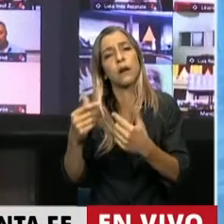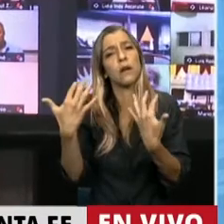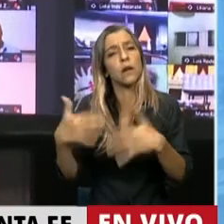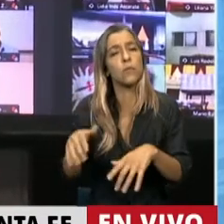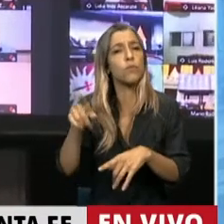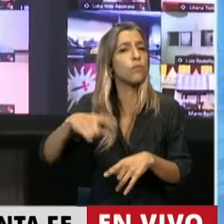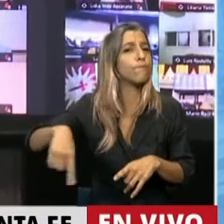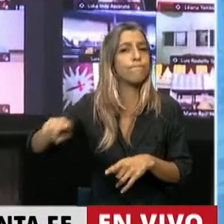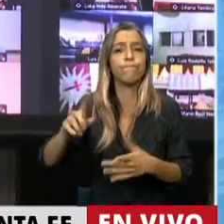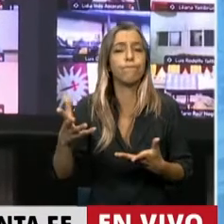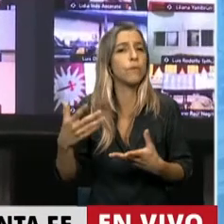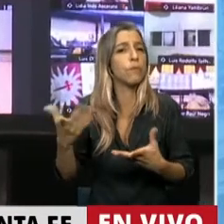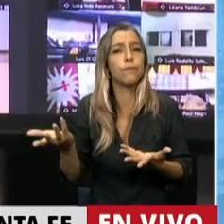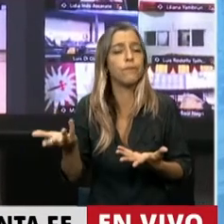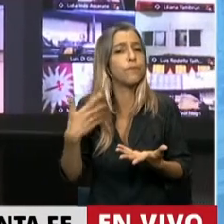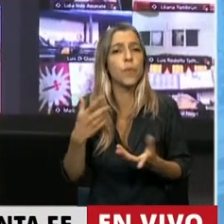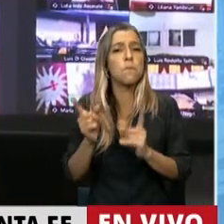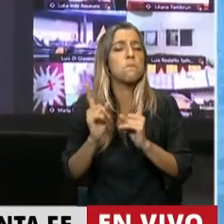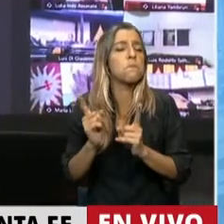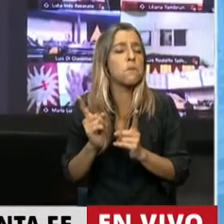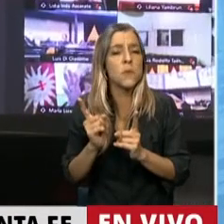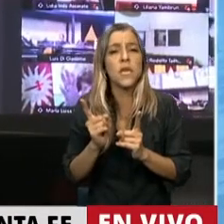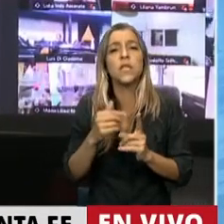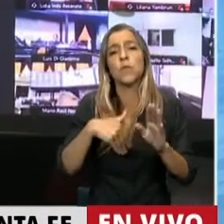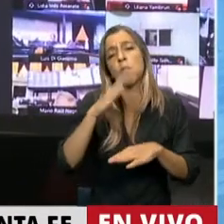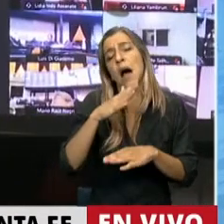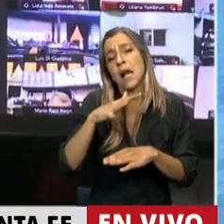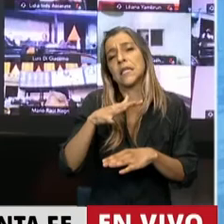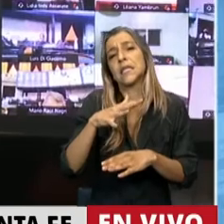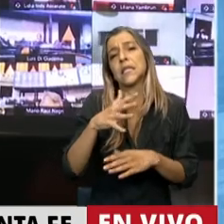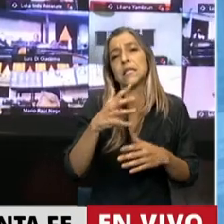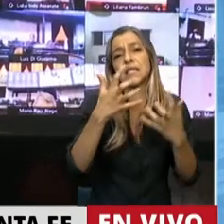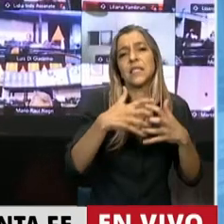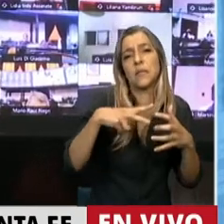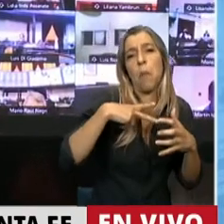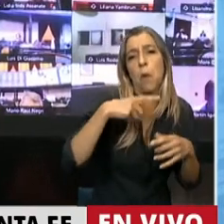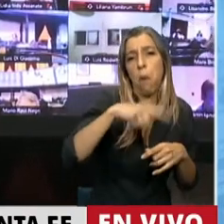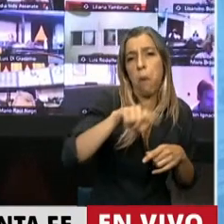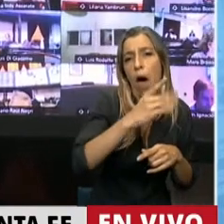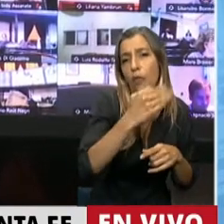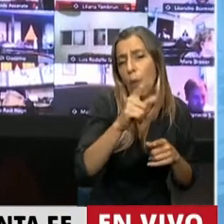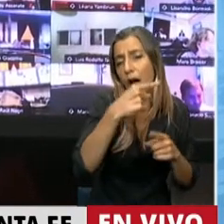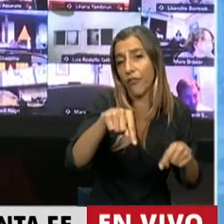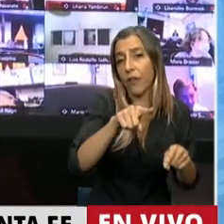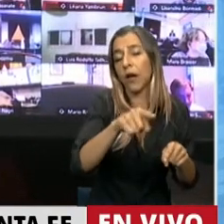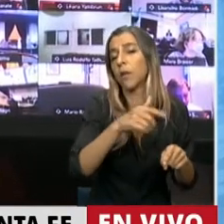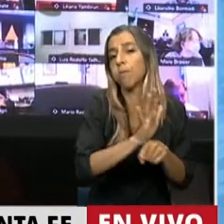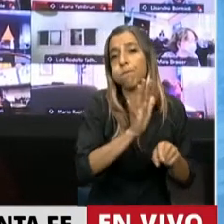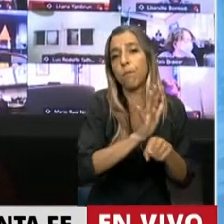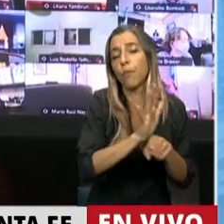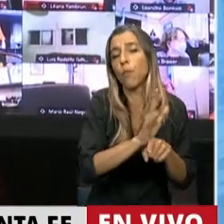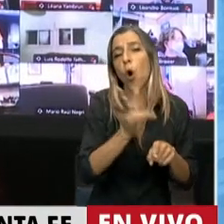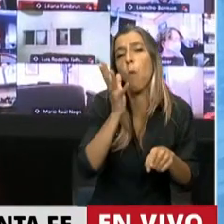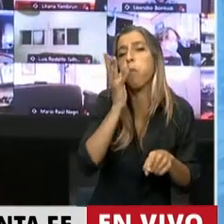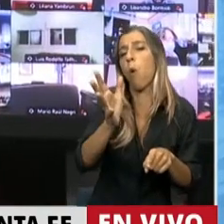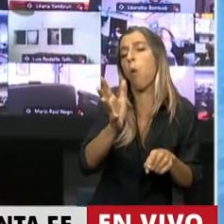recibían por parte del sistema financiero especialmente privado a la hora de la devolución de